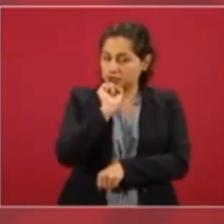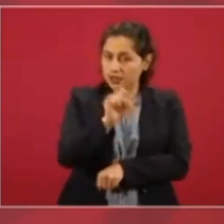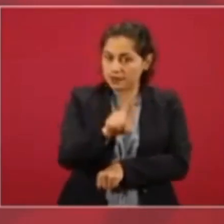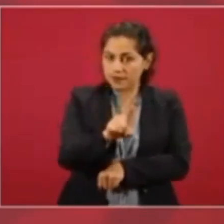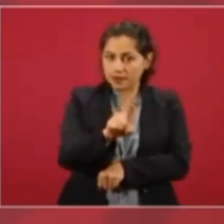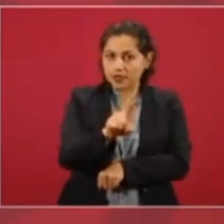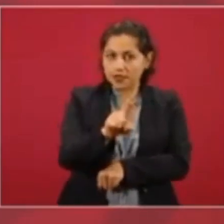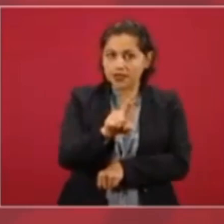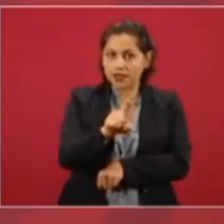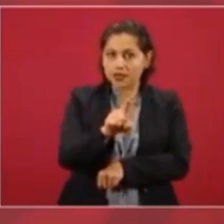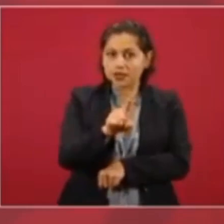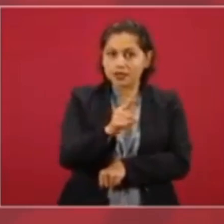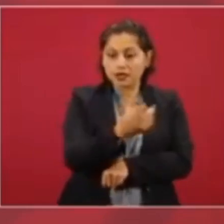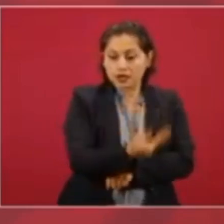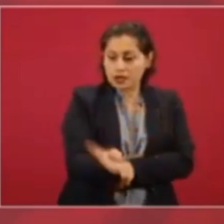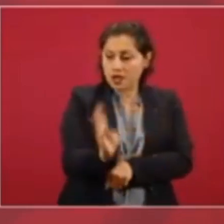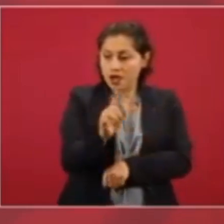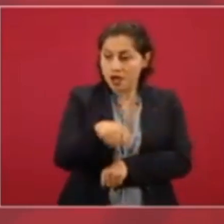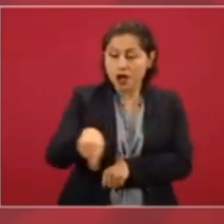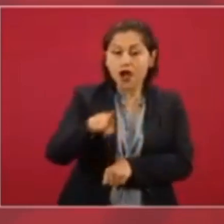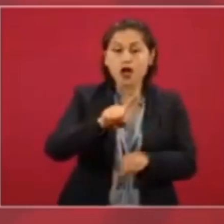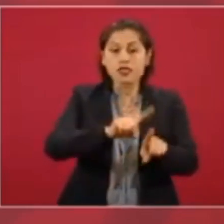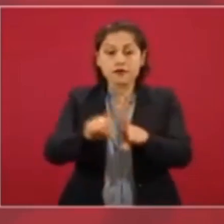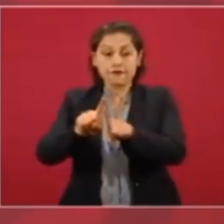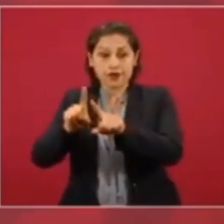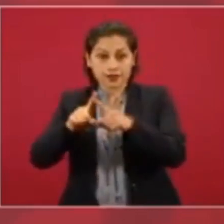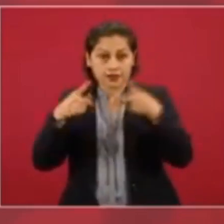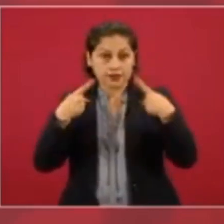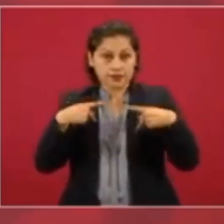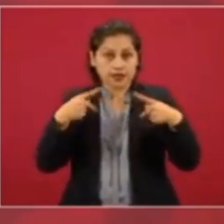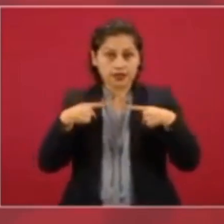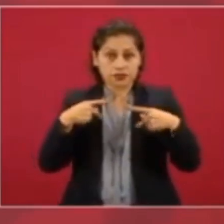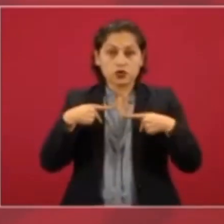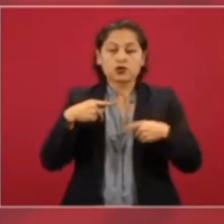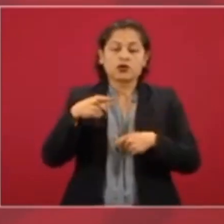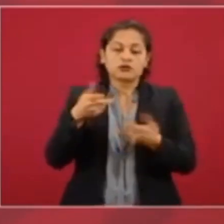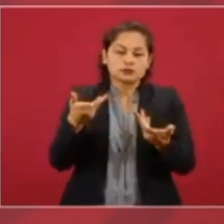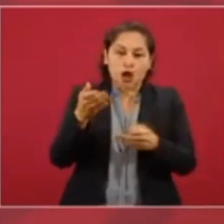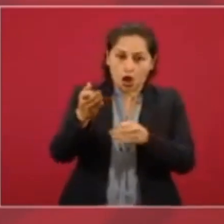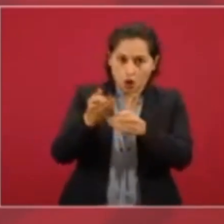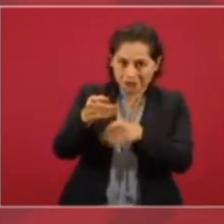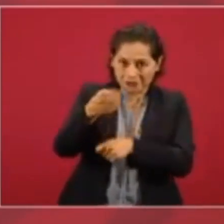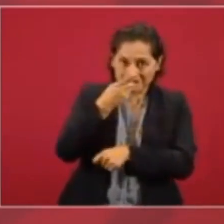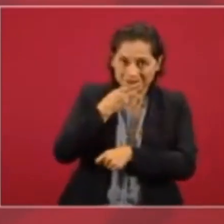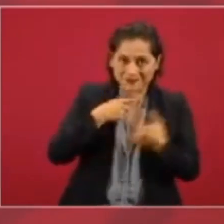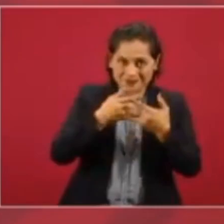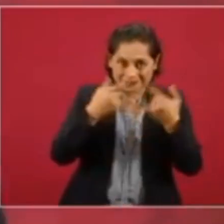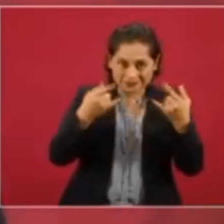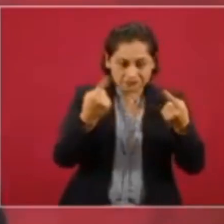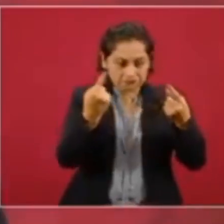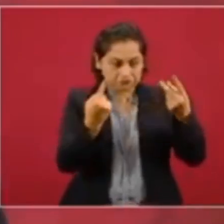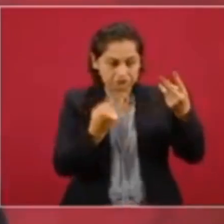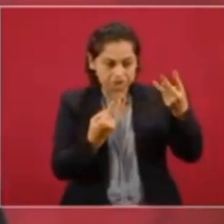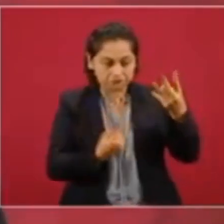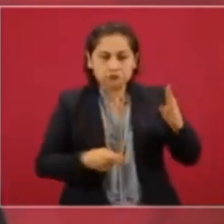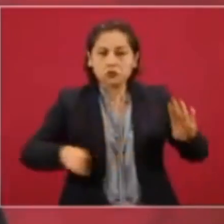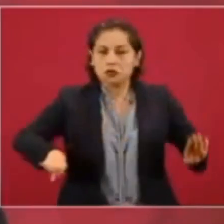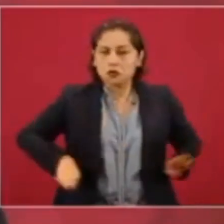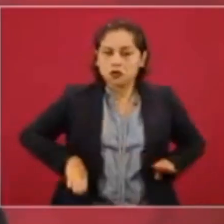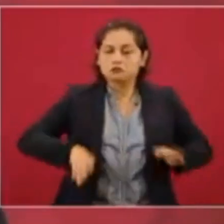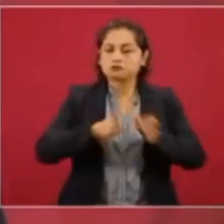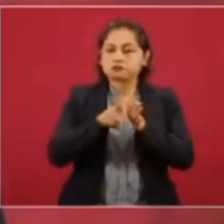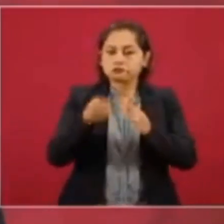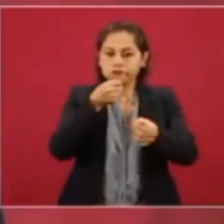a las personas y en este caso a periodistas, a dirigentes